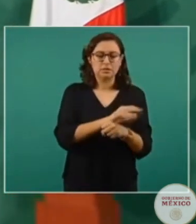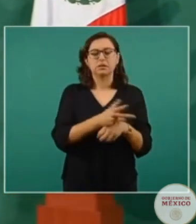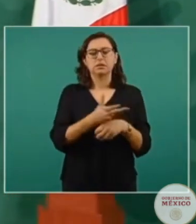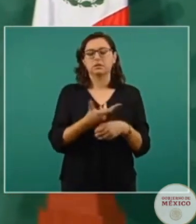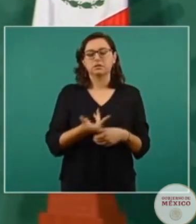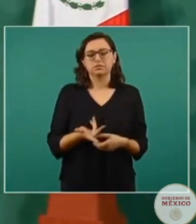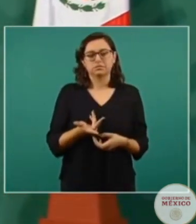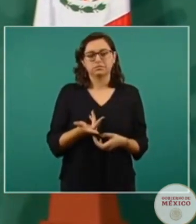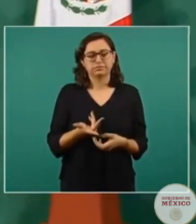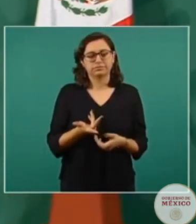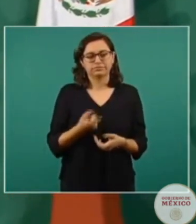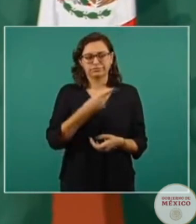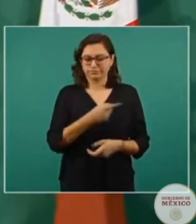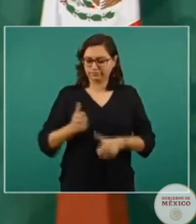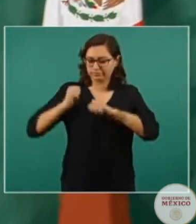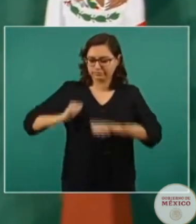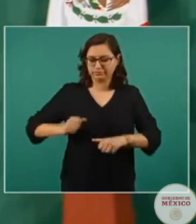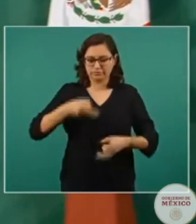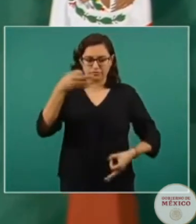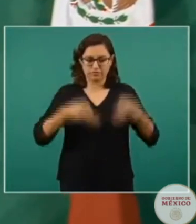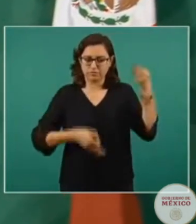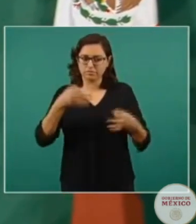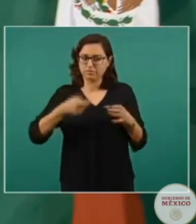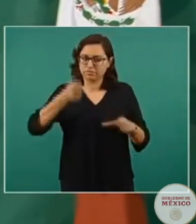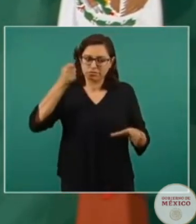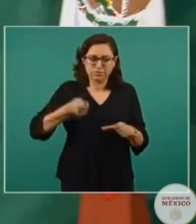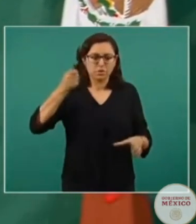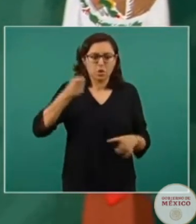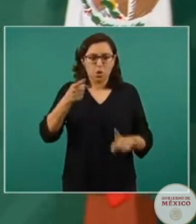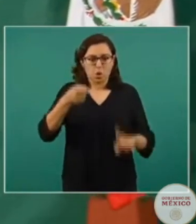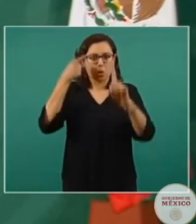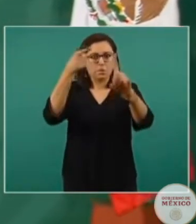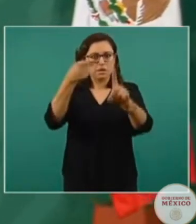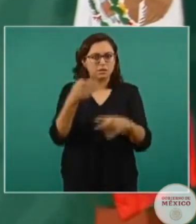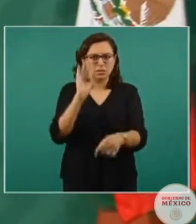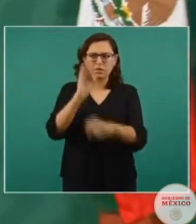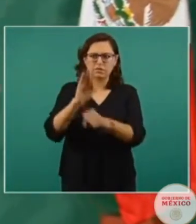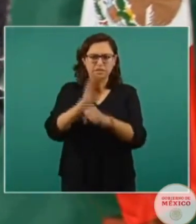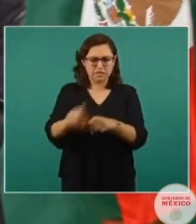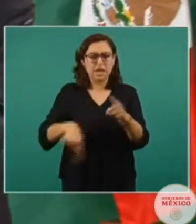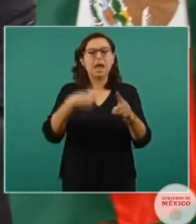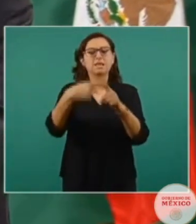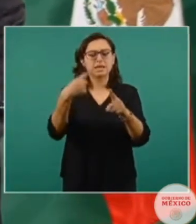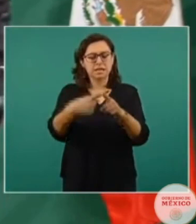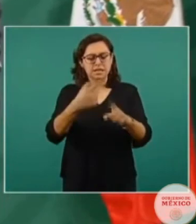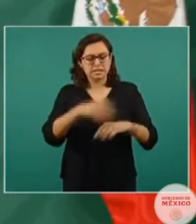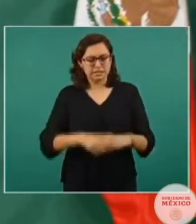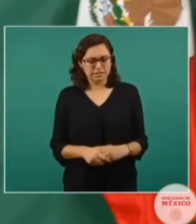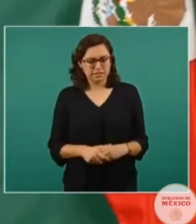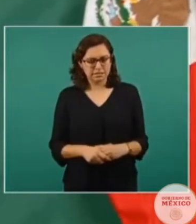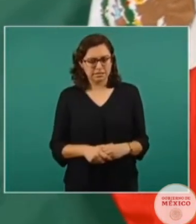El Poder Judicial debe tener como propósito defender a